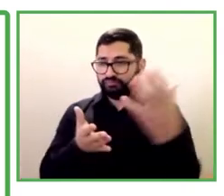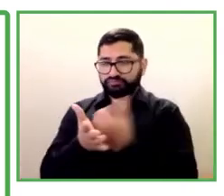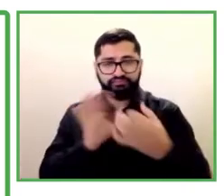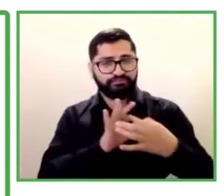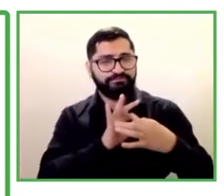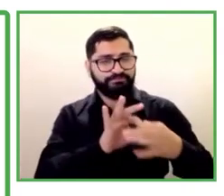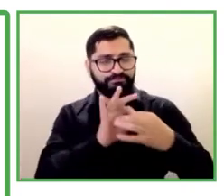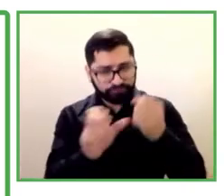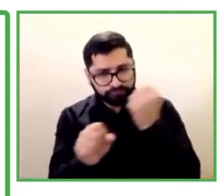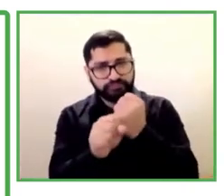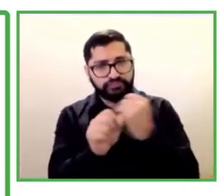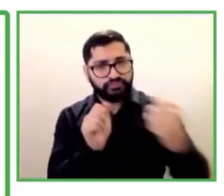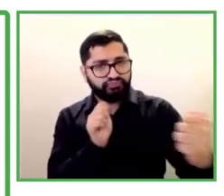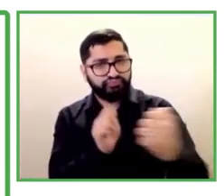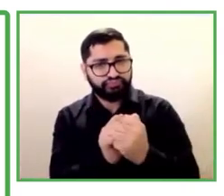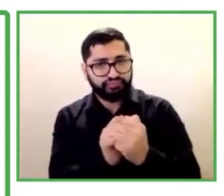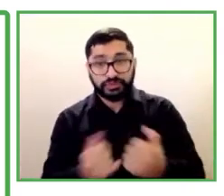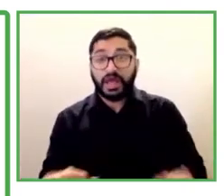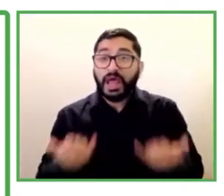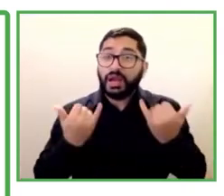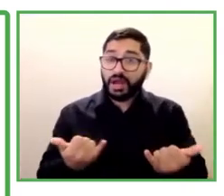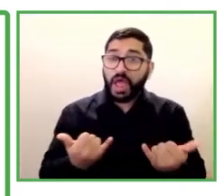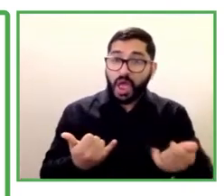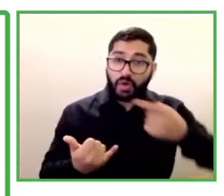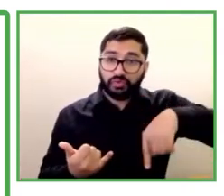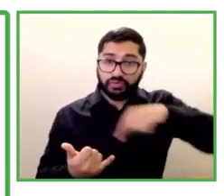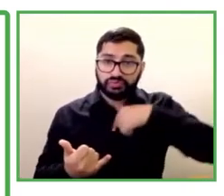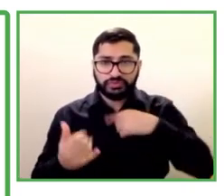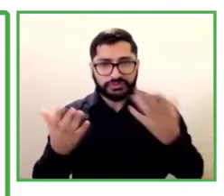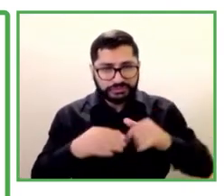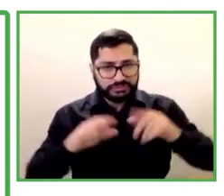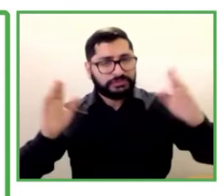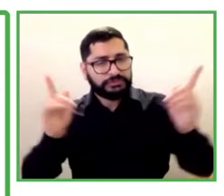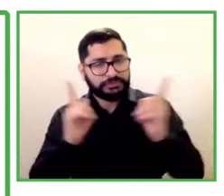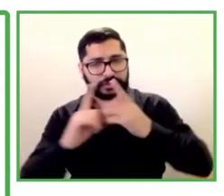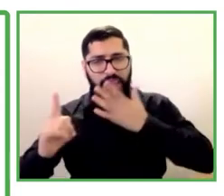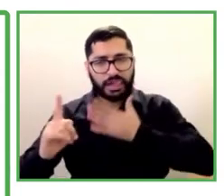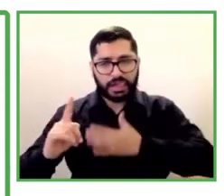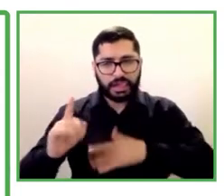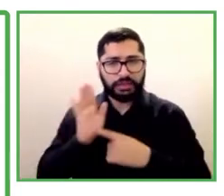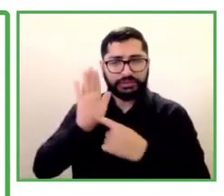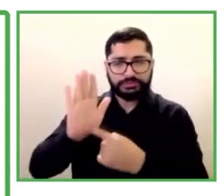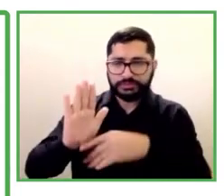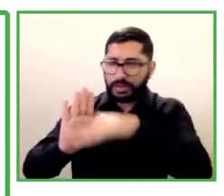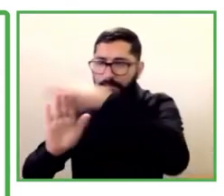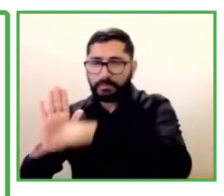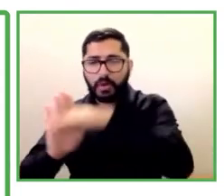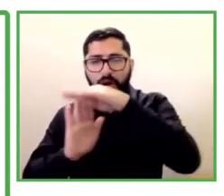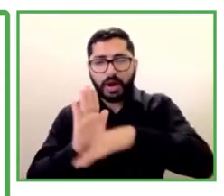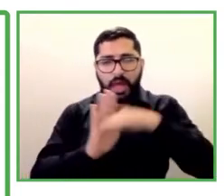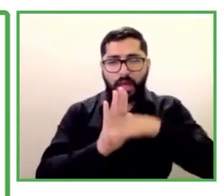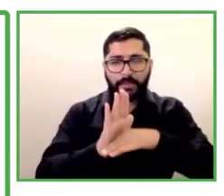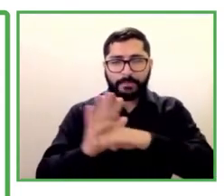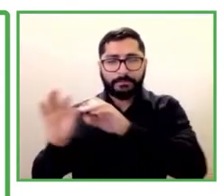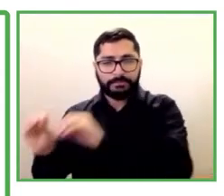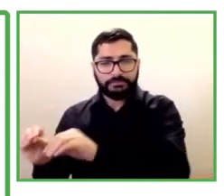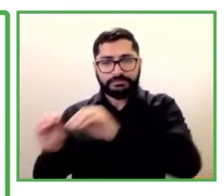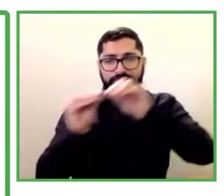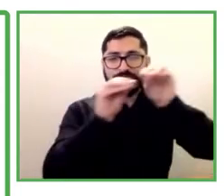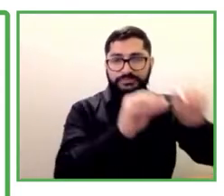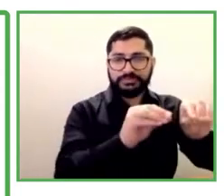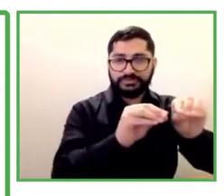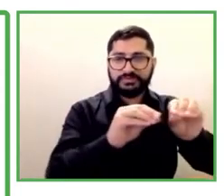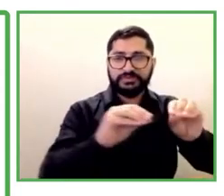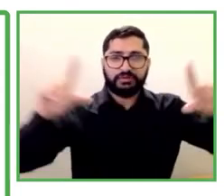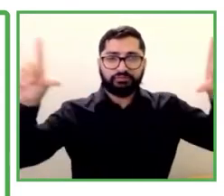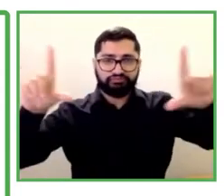el programa de transferencia de impacto, en una palabra, sería fenomenal, ya que ha sido una